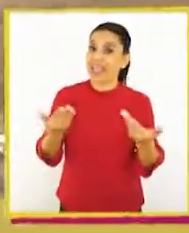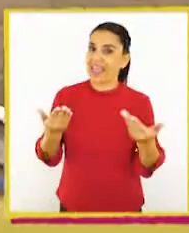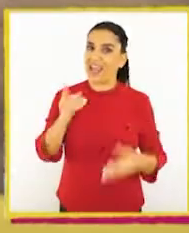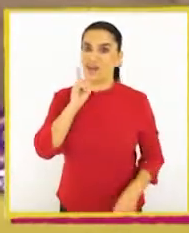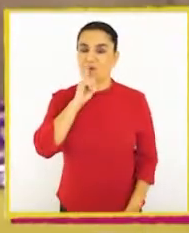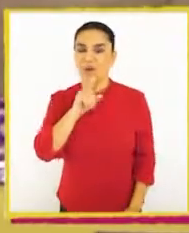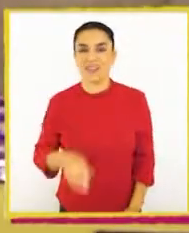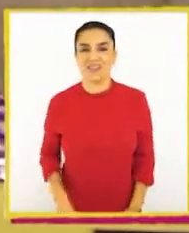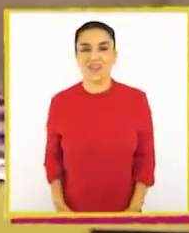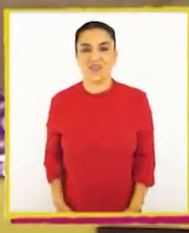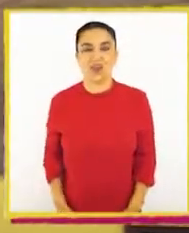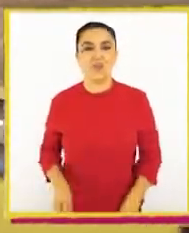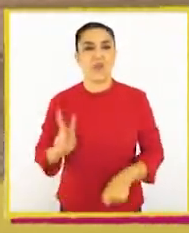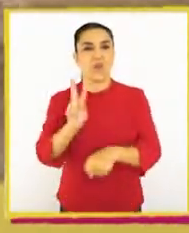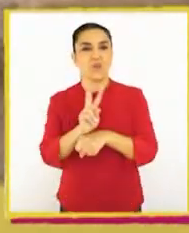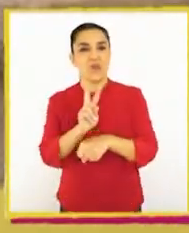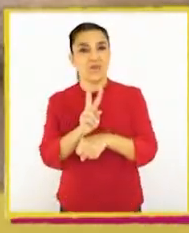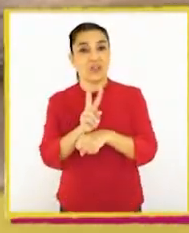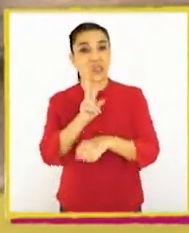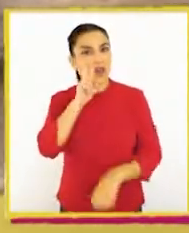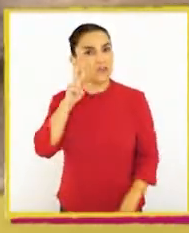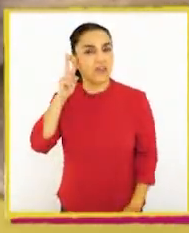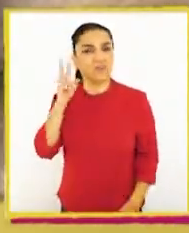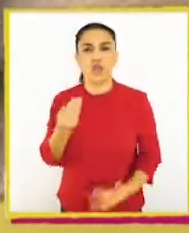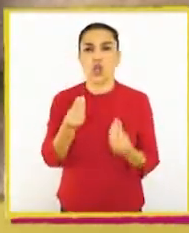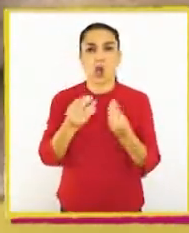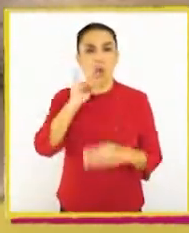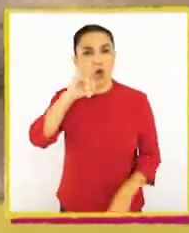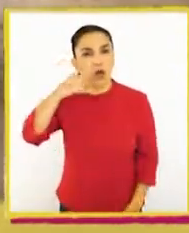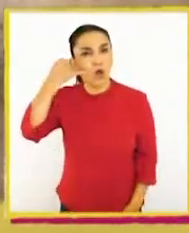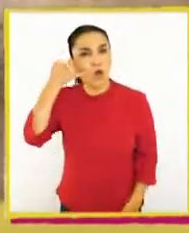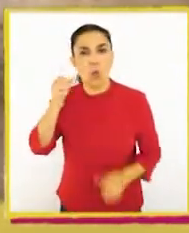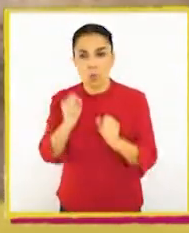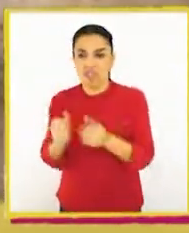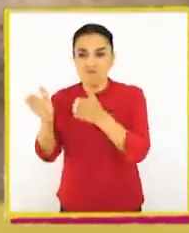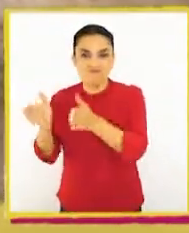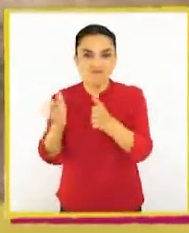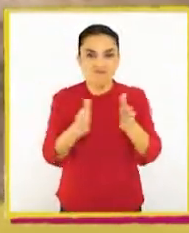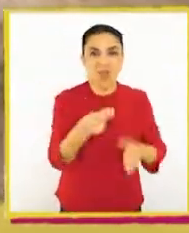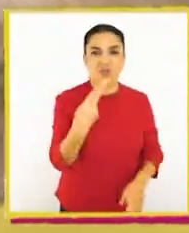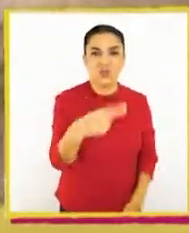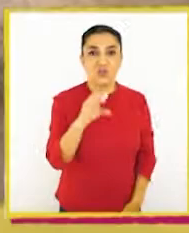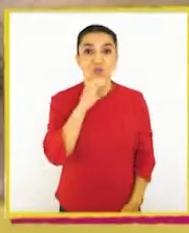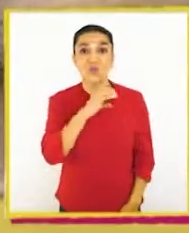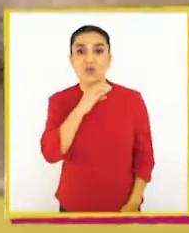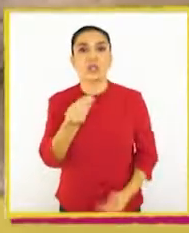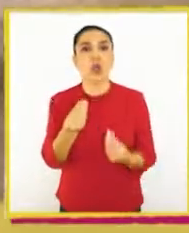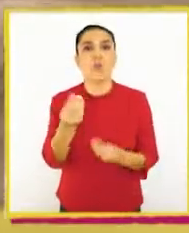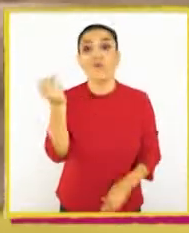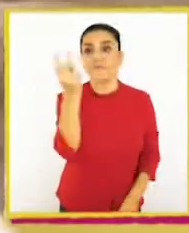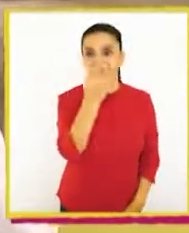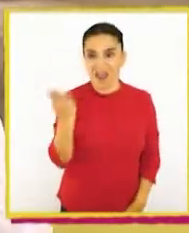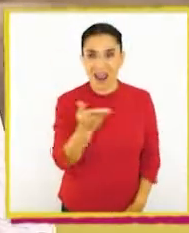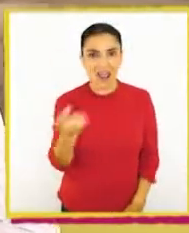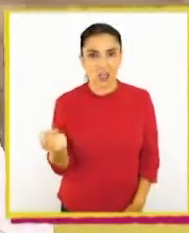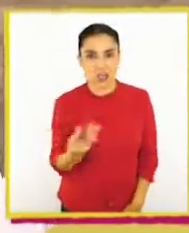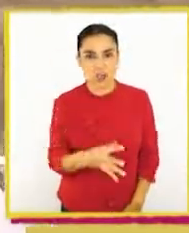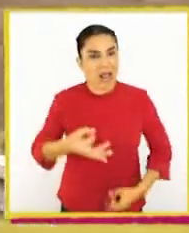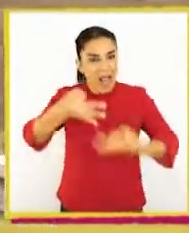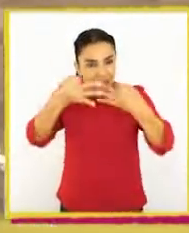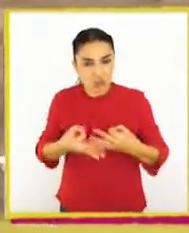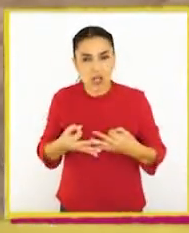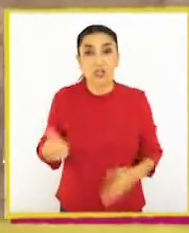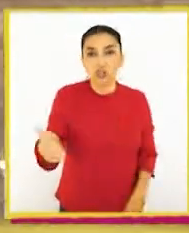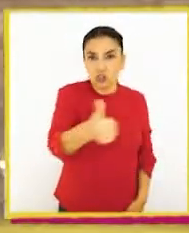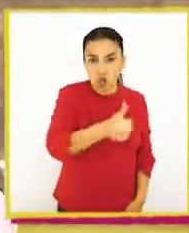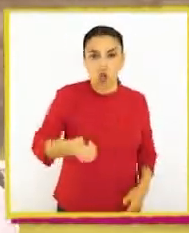finalmente, con la profesora Vivi vimos cómo Joaquín puede organizar su curso usando las fracciones y asegurándose de